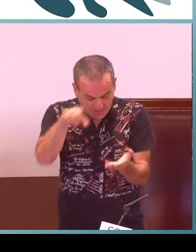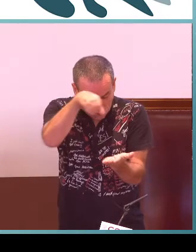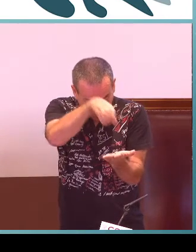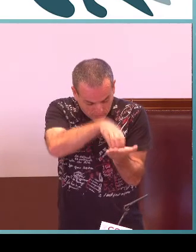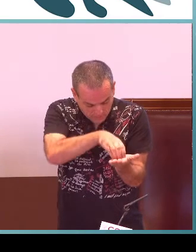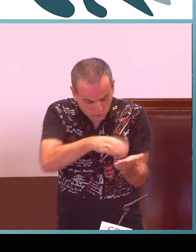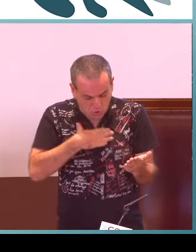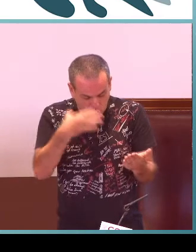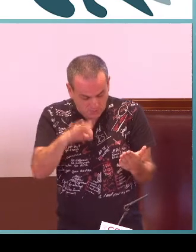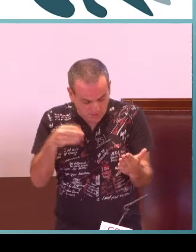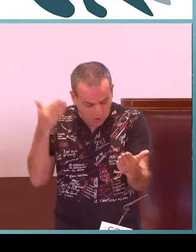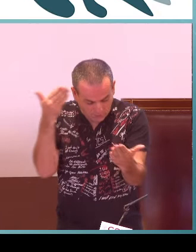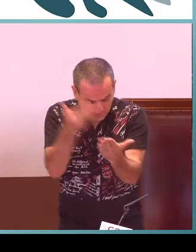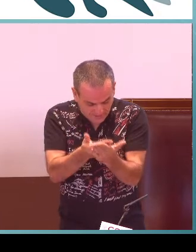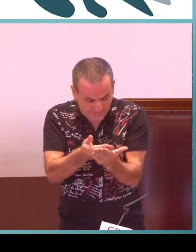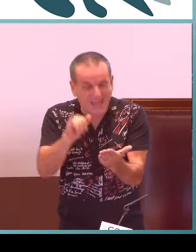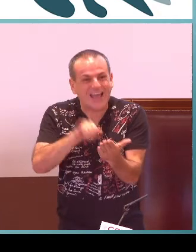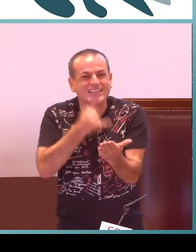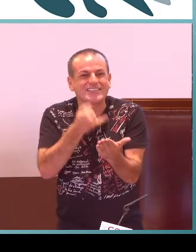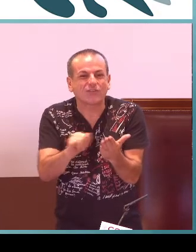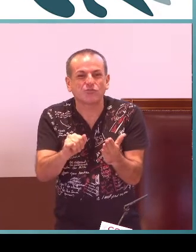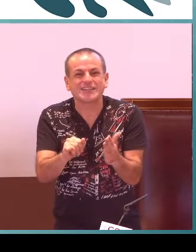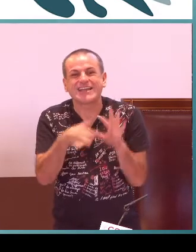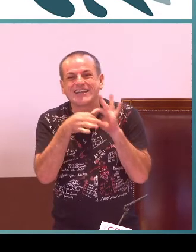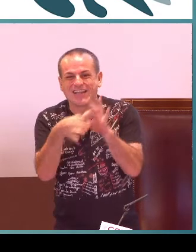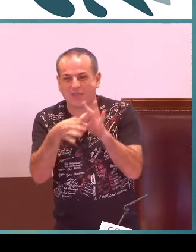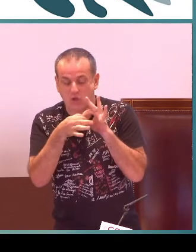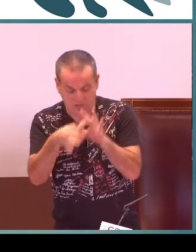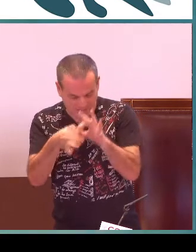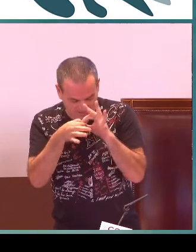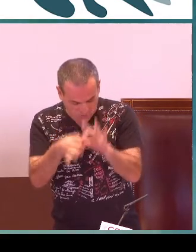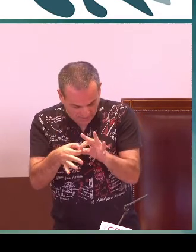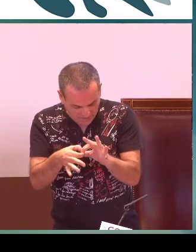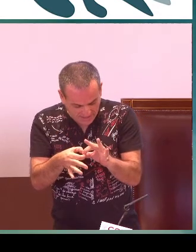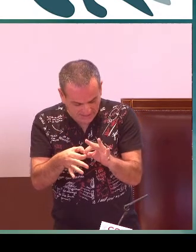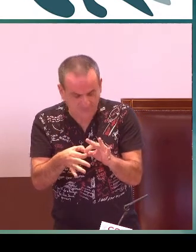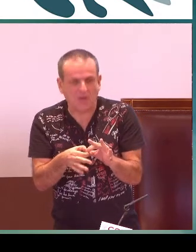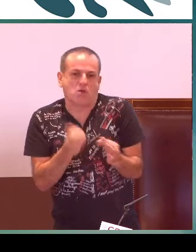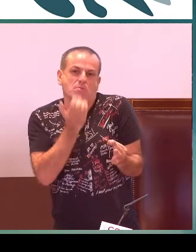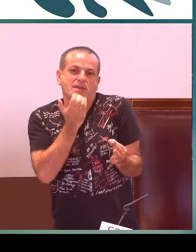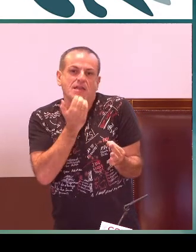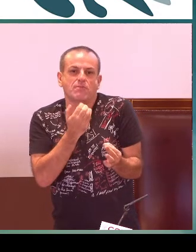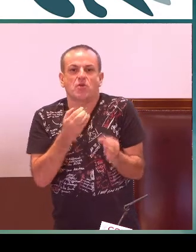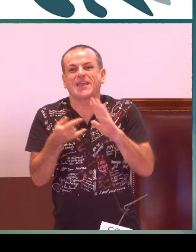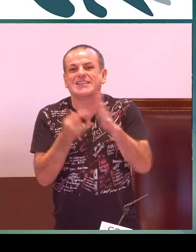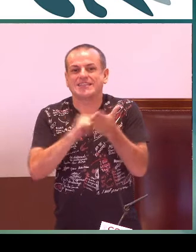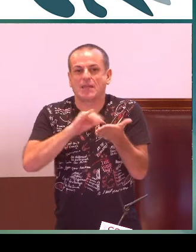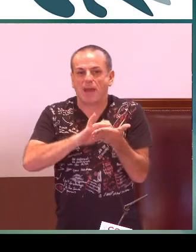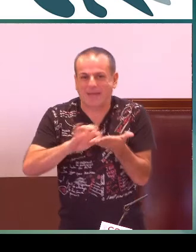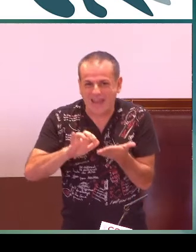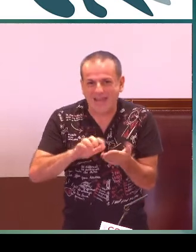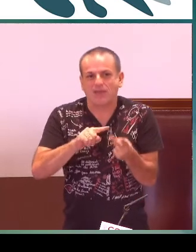dentro del Ministerio de Educación. Y lo que hace es, habla de asignaturas